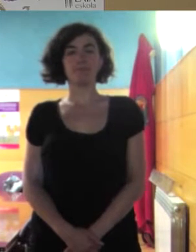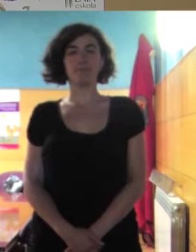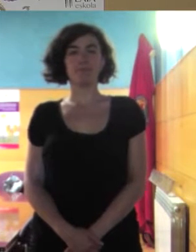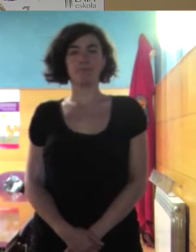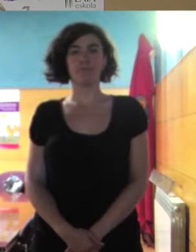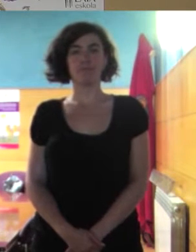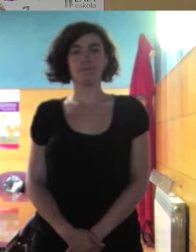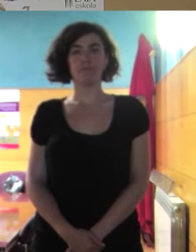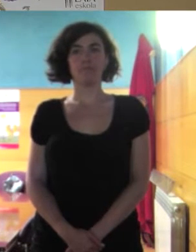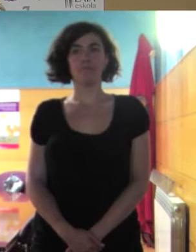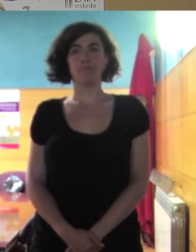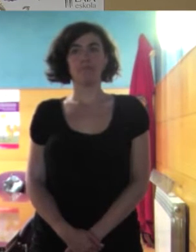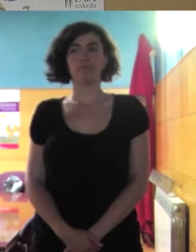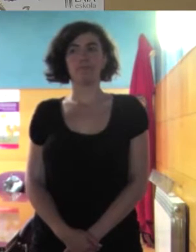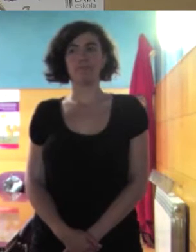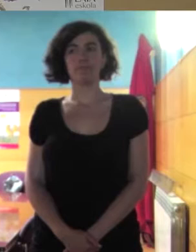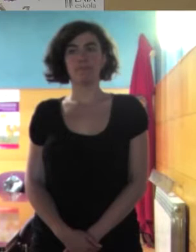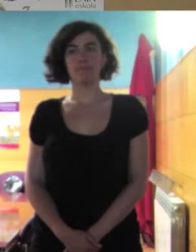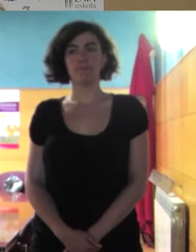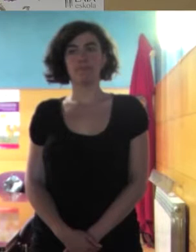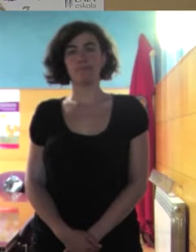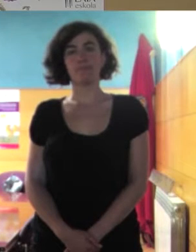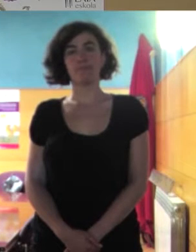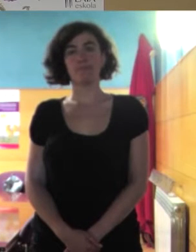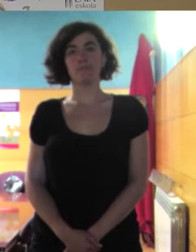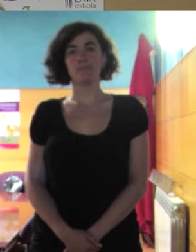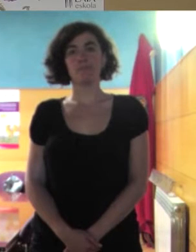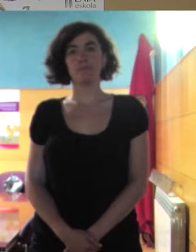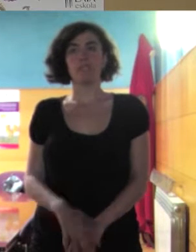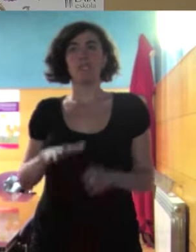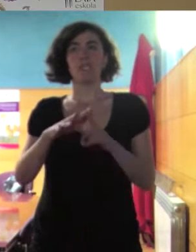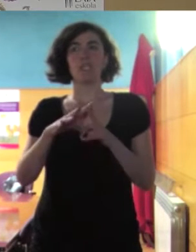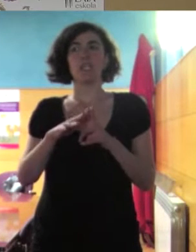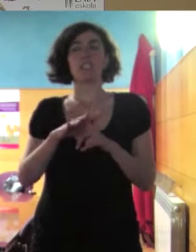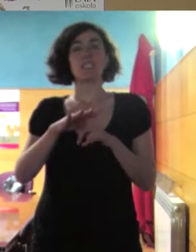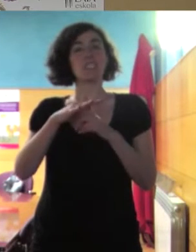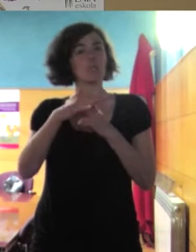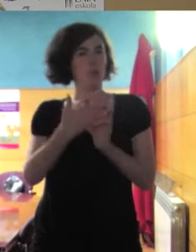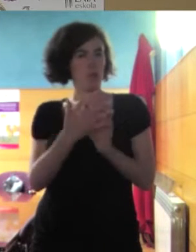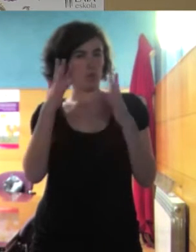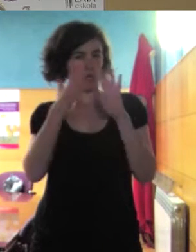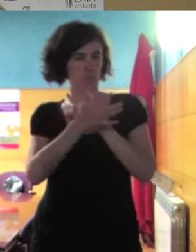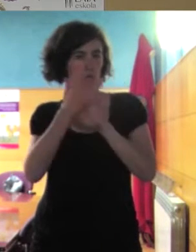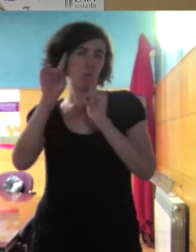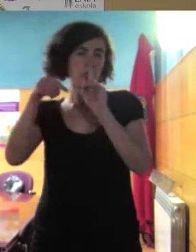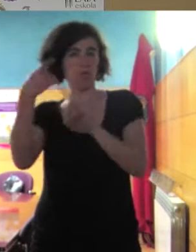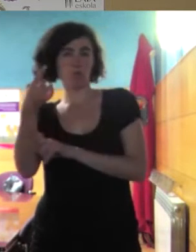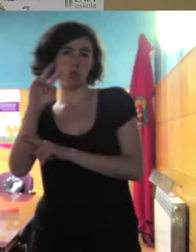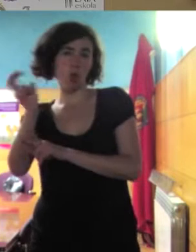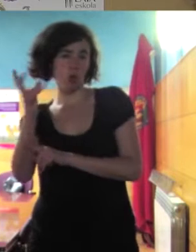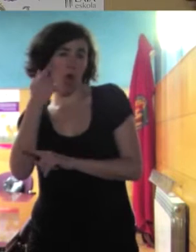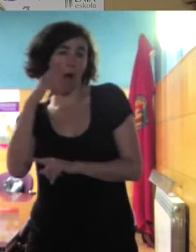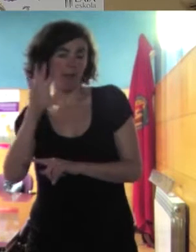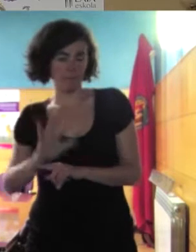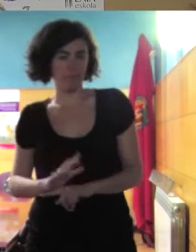y entonces pues fijaos traigo un caso y luego si acaso otro pues porque a veces